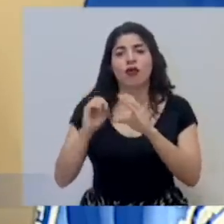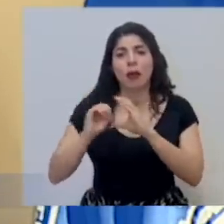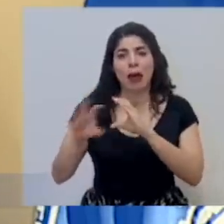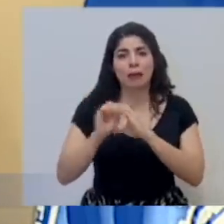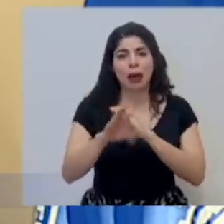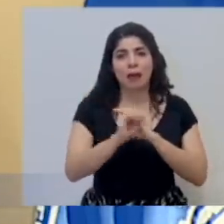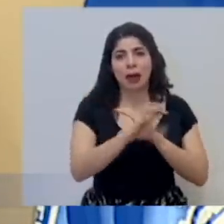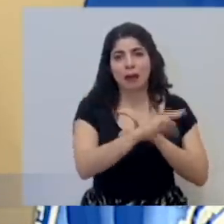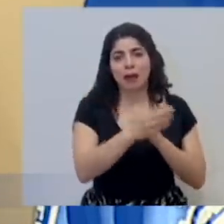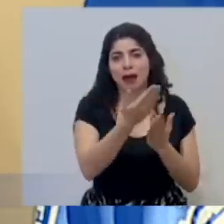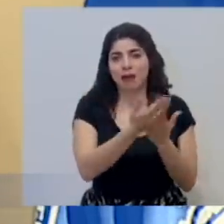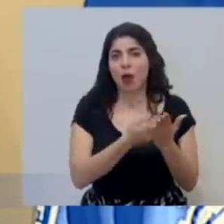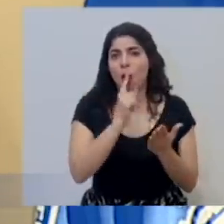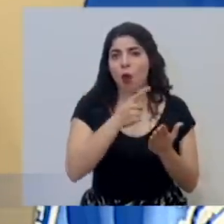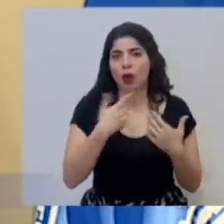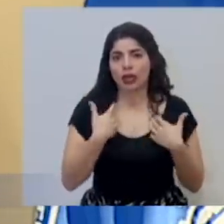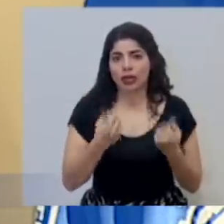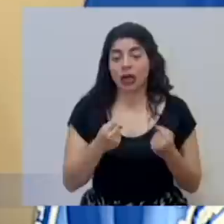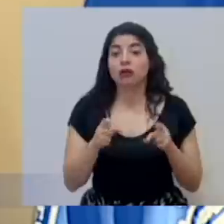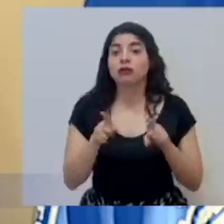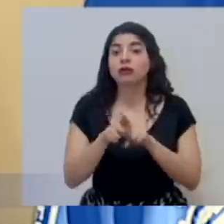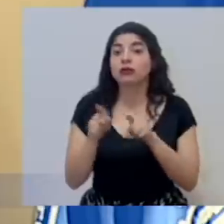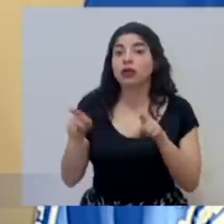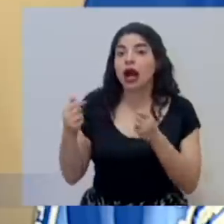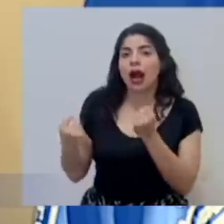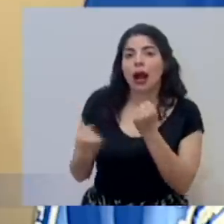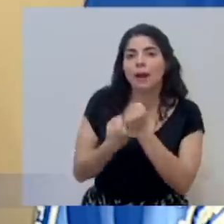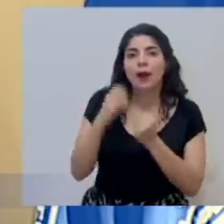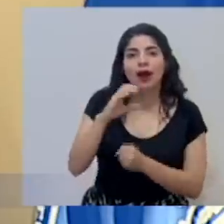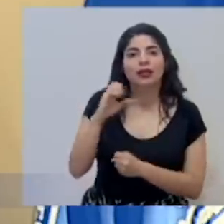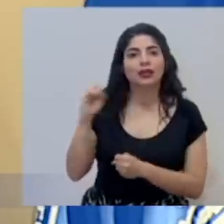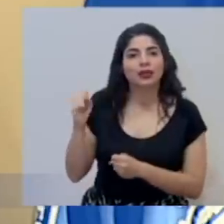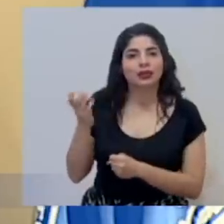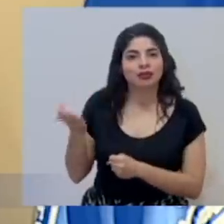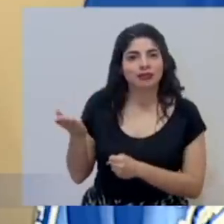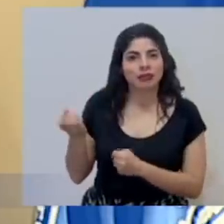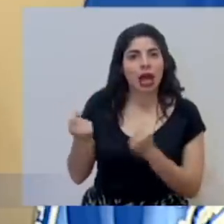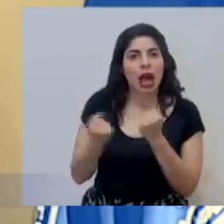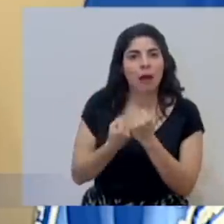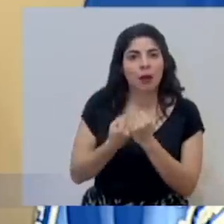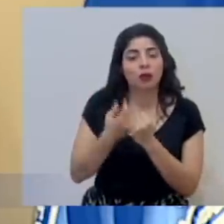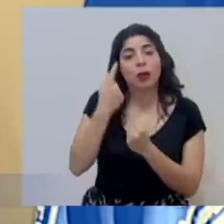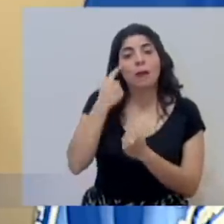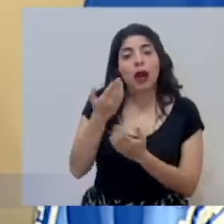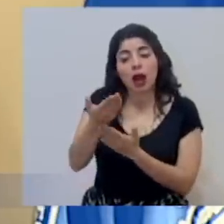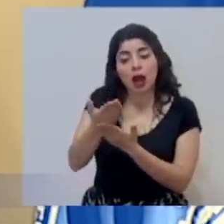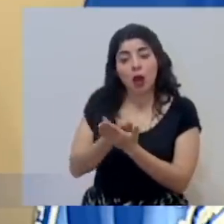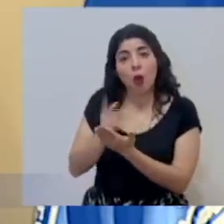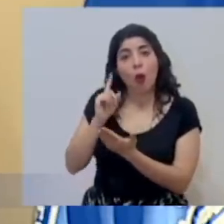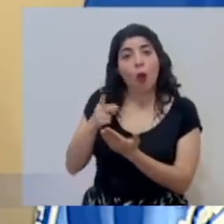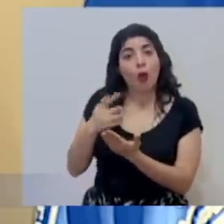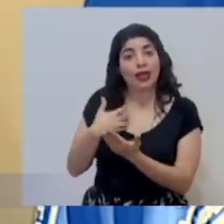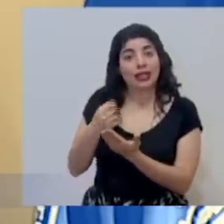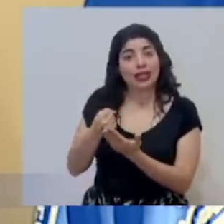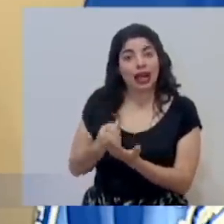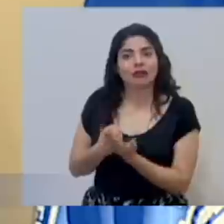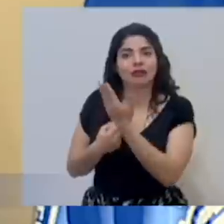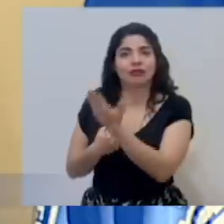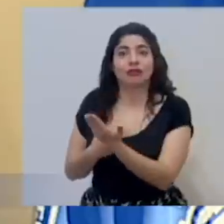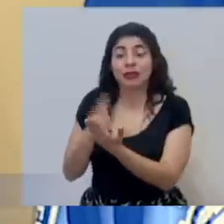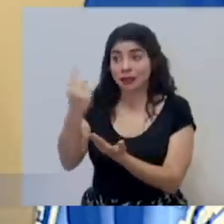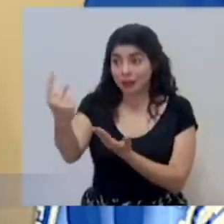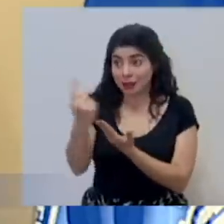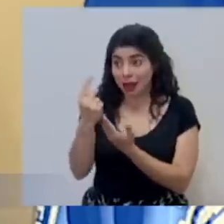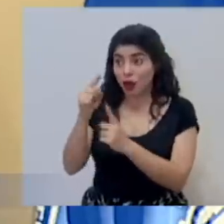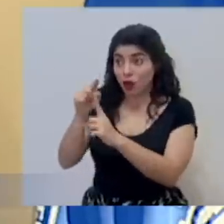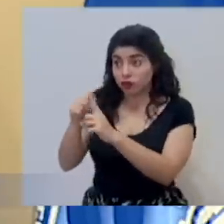electrónico. Ya tenemos recientemente el apoyo que brinda la Caja Costarricense de Seguro Social para poder hacer las órdenes sanitarias directamente a la persona que